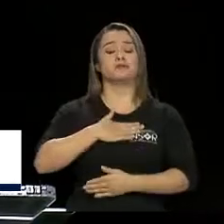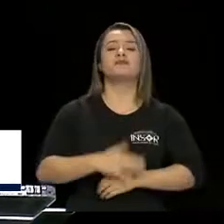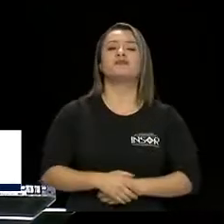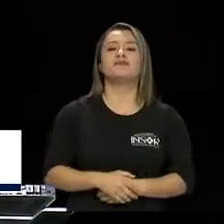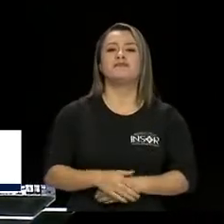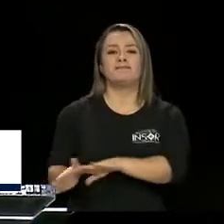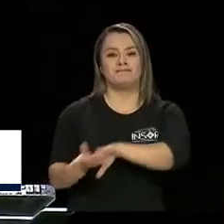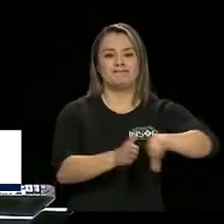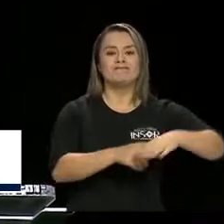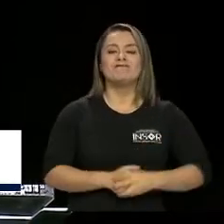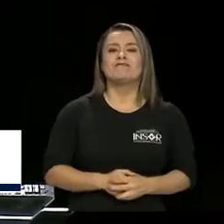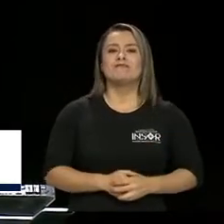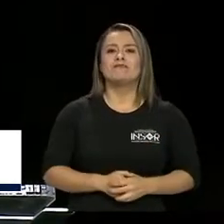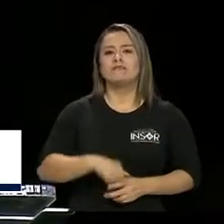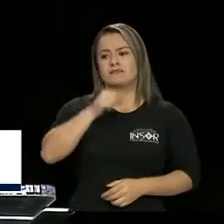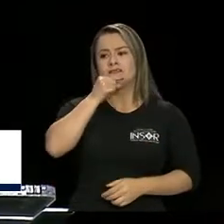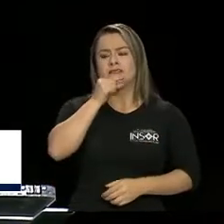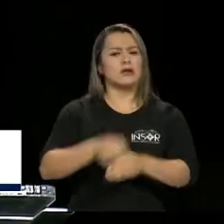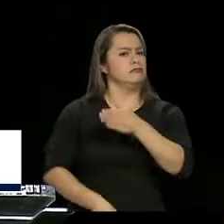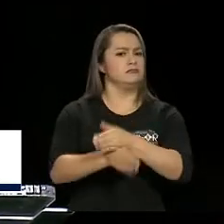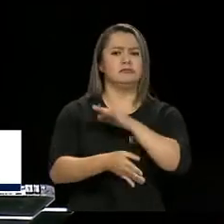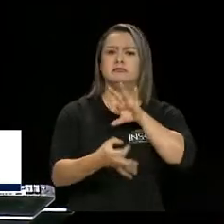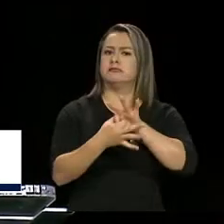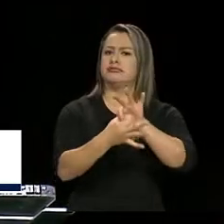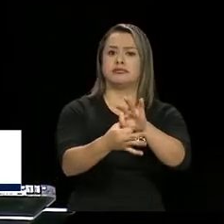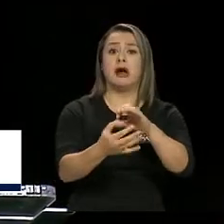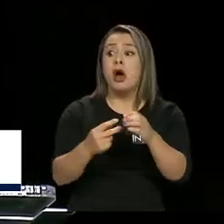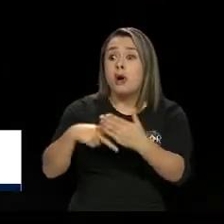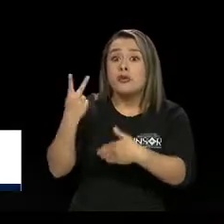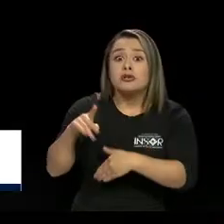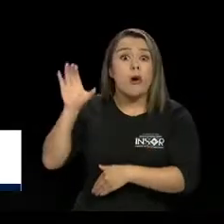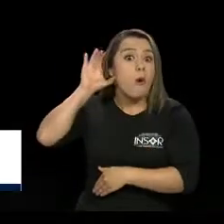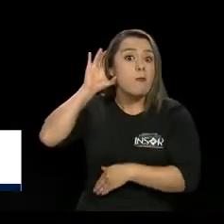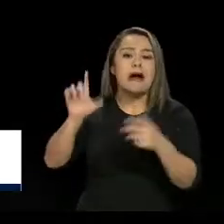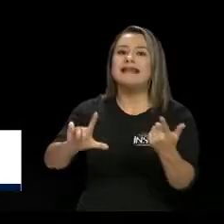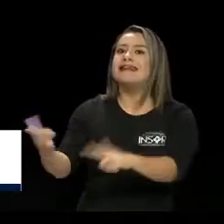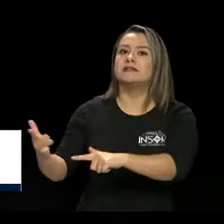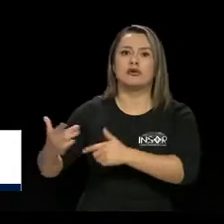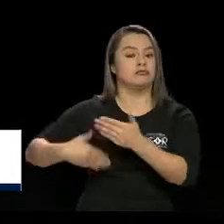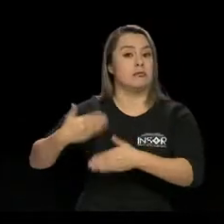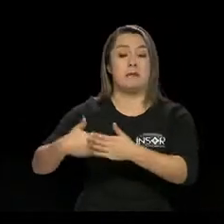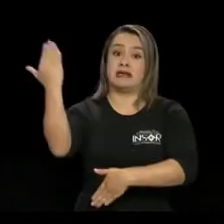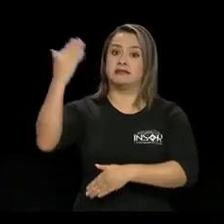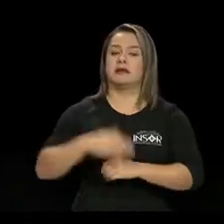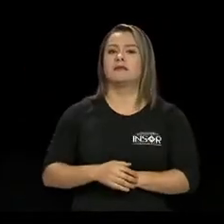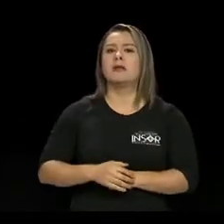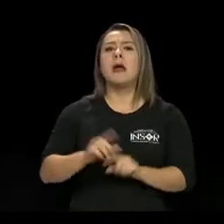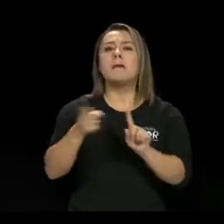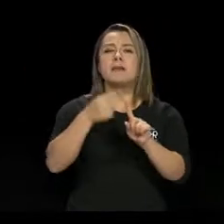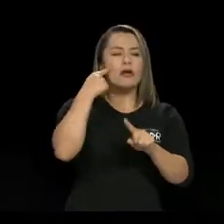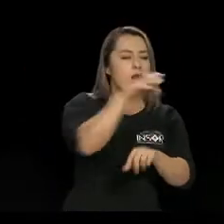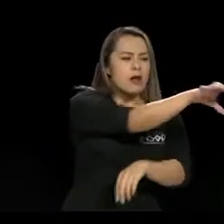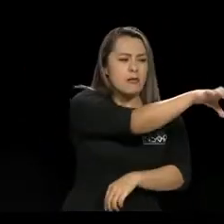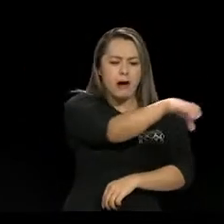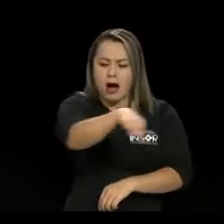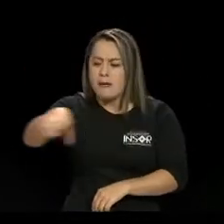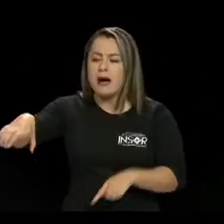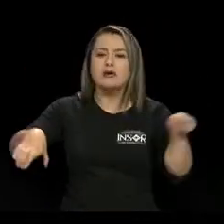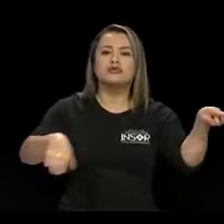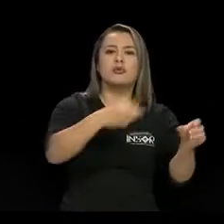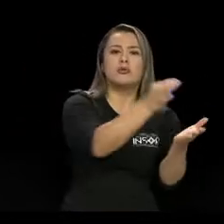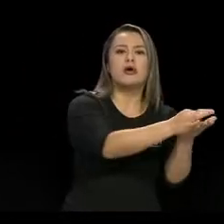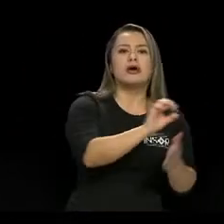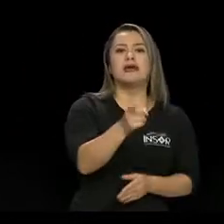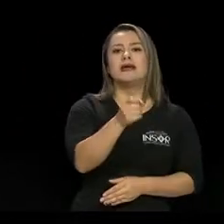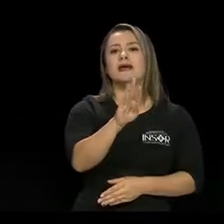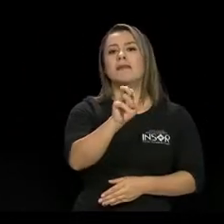Desde luego, seguir adelante. El proyecto está listo para empezar. Primero hay un trazado que va desde Gibraltar, desde